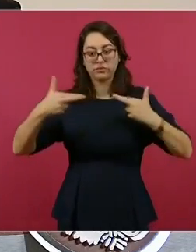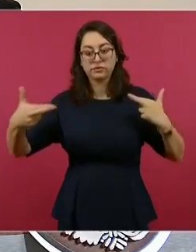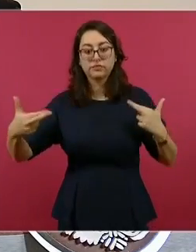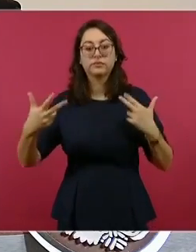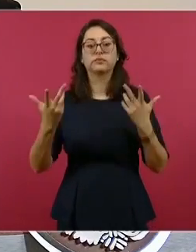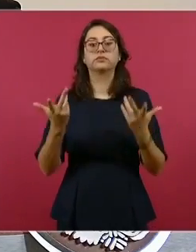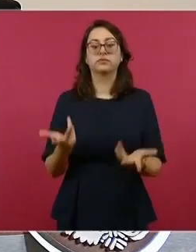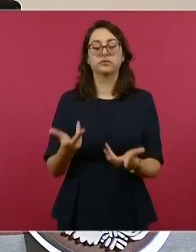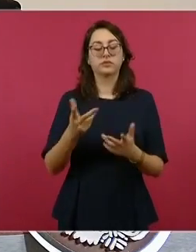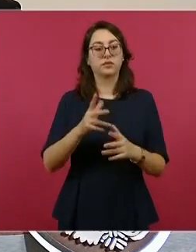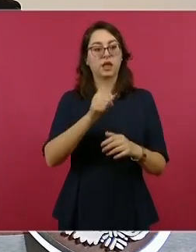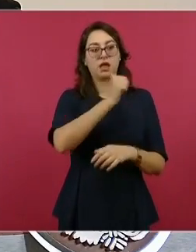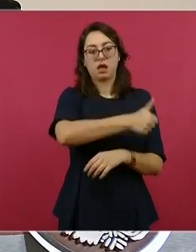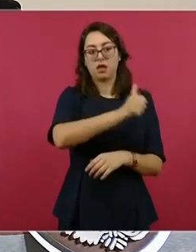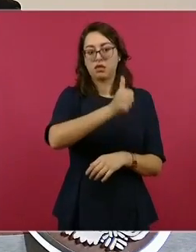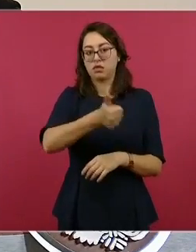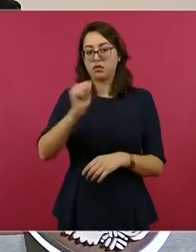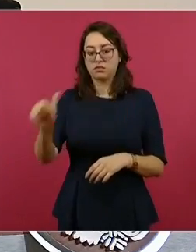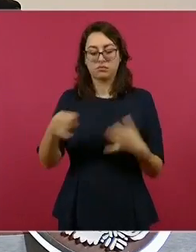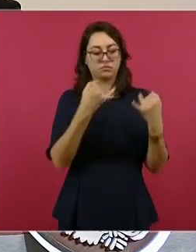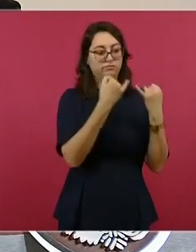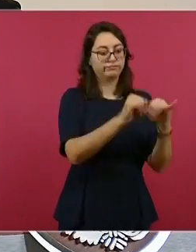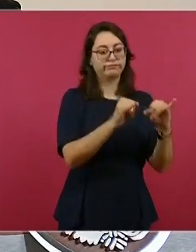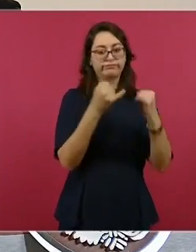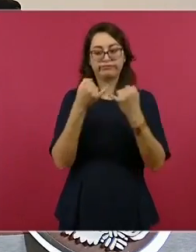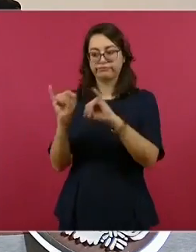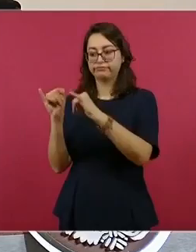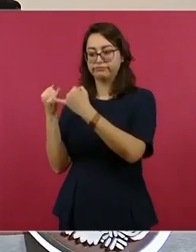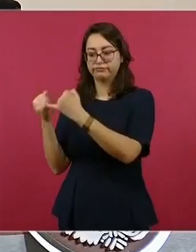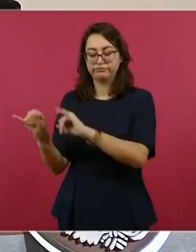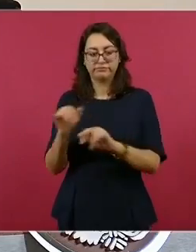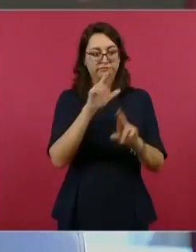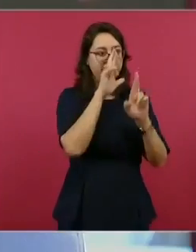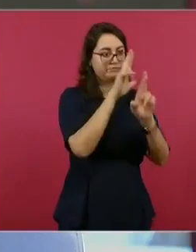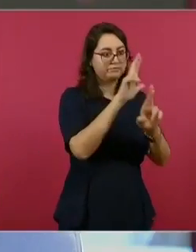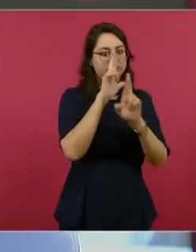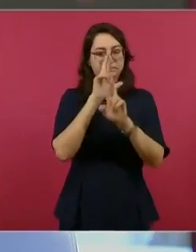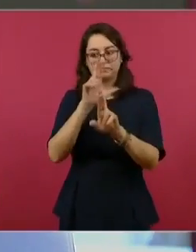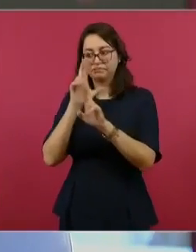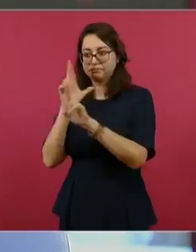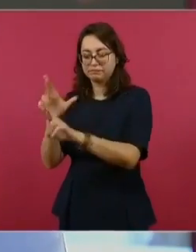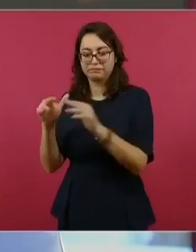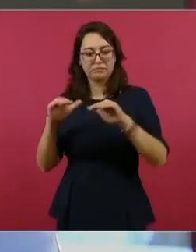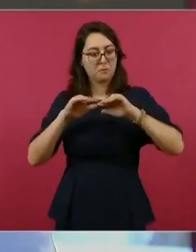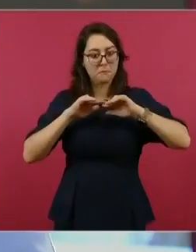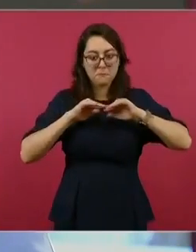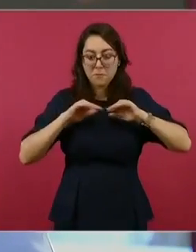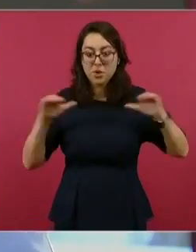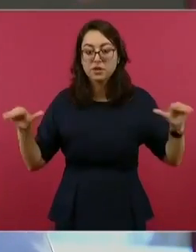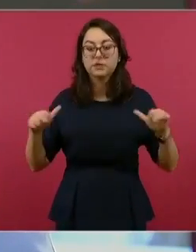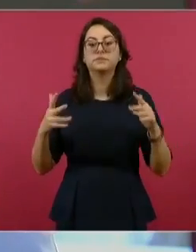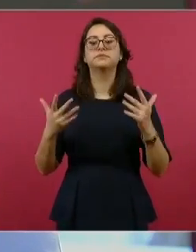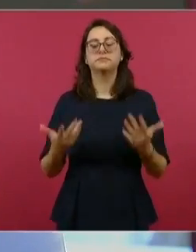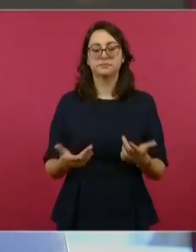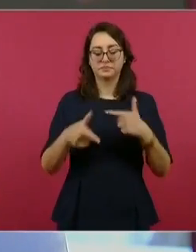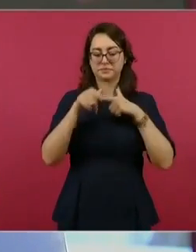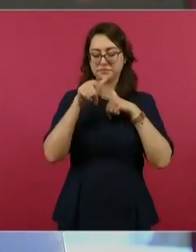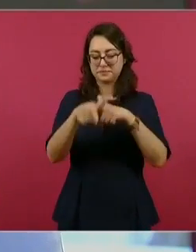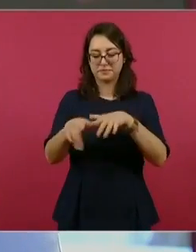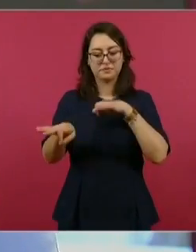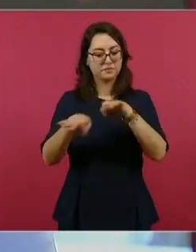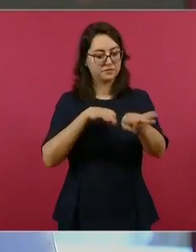respeto a la soberanía de cada nación y así vamos a seguir trabajando, porque somos vecinos,